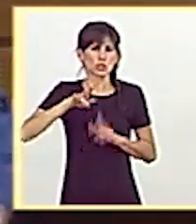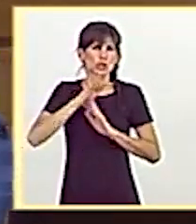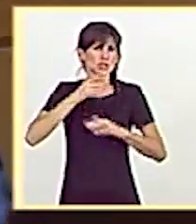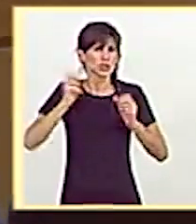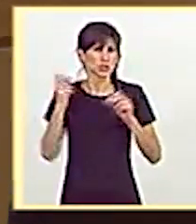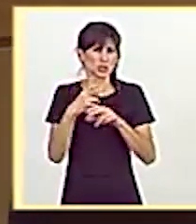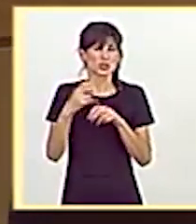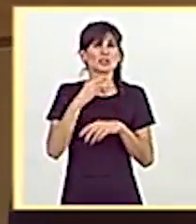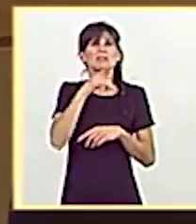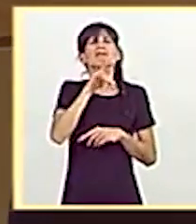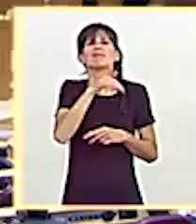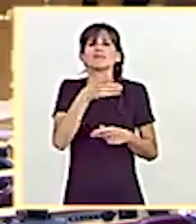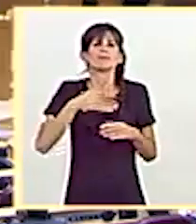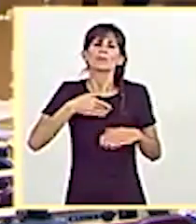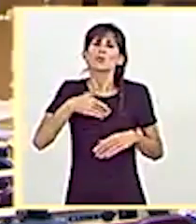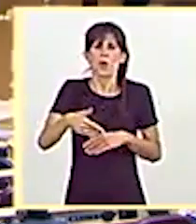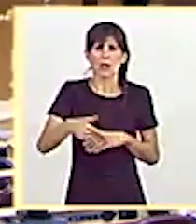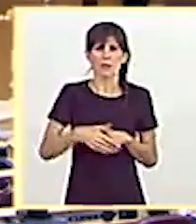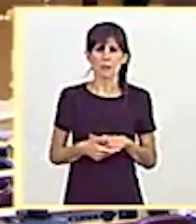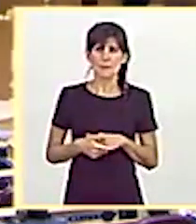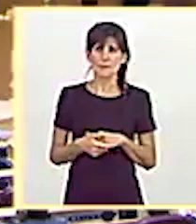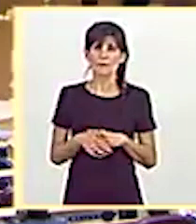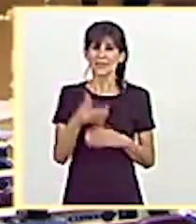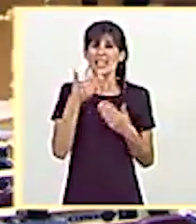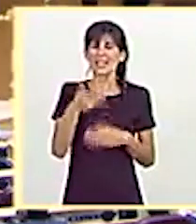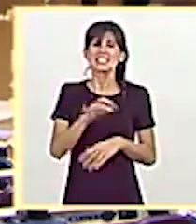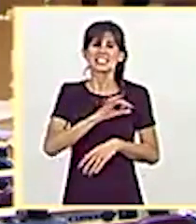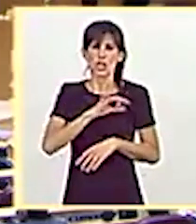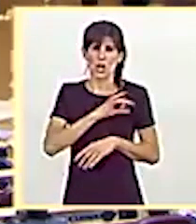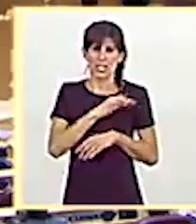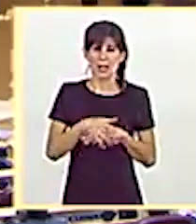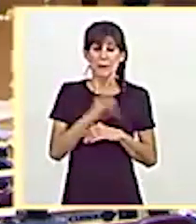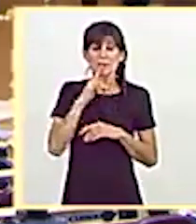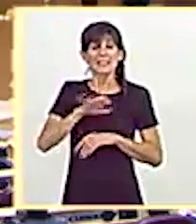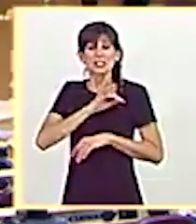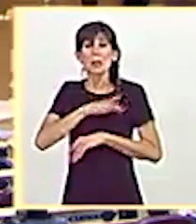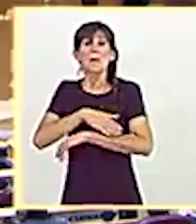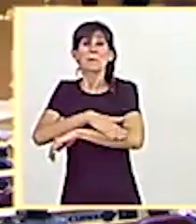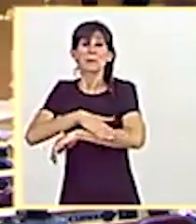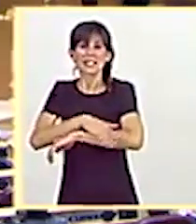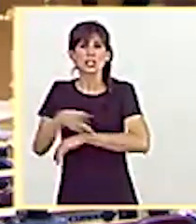Gracias, señoría. Señor ministro.